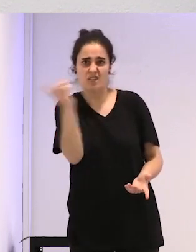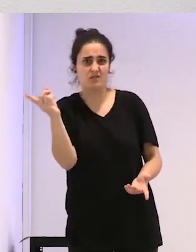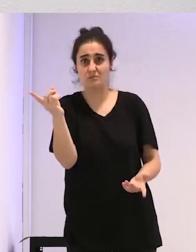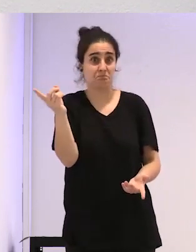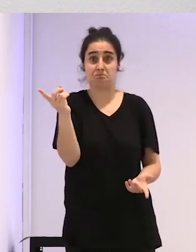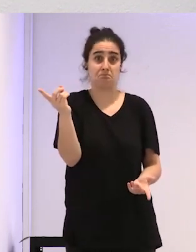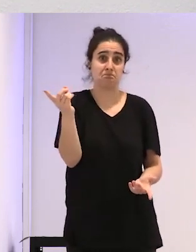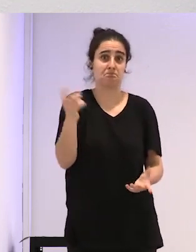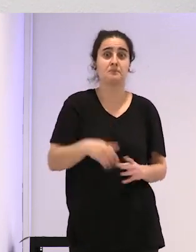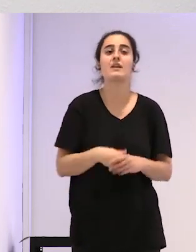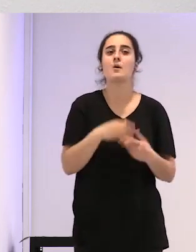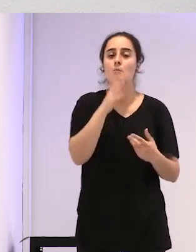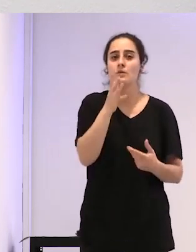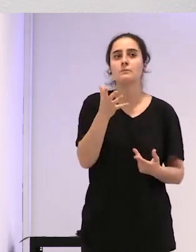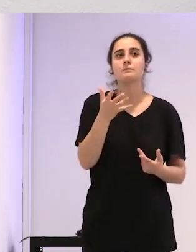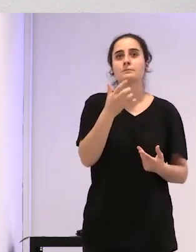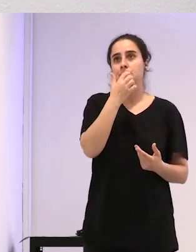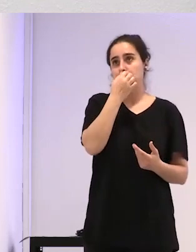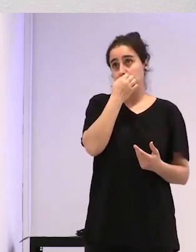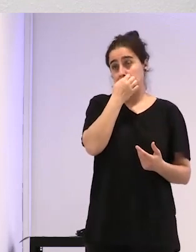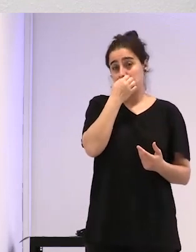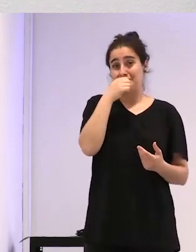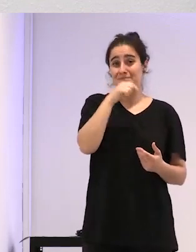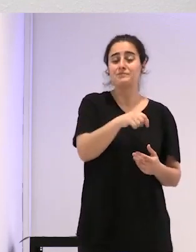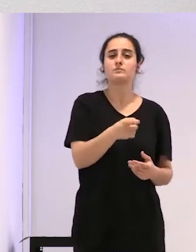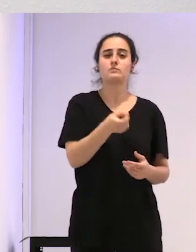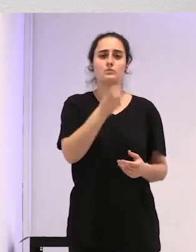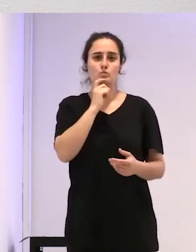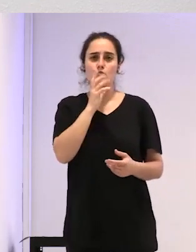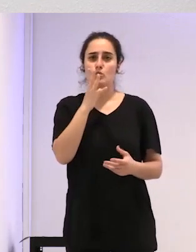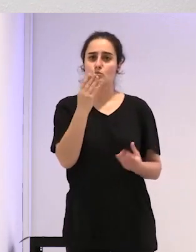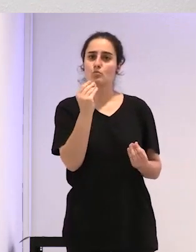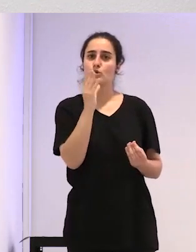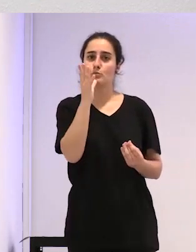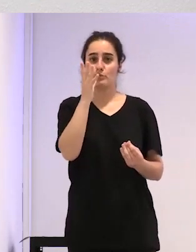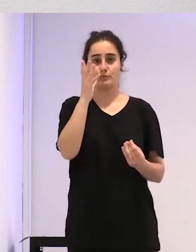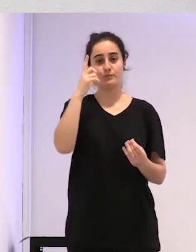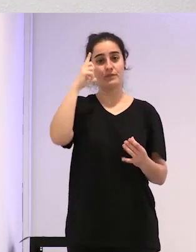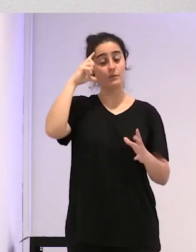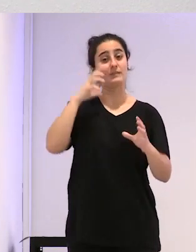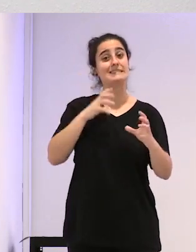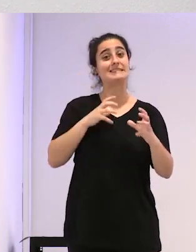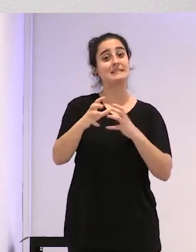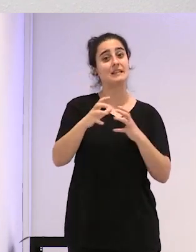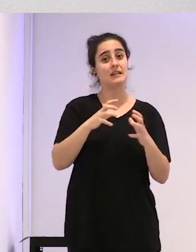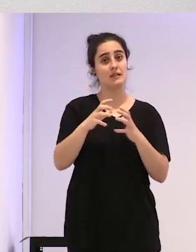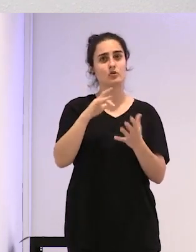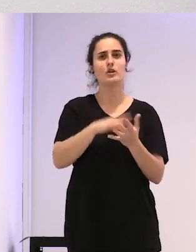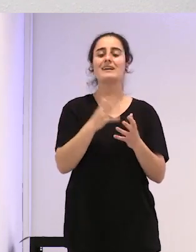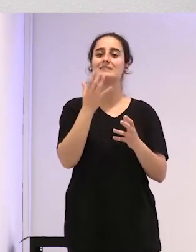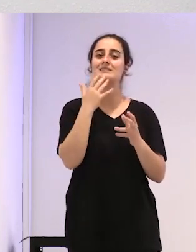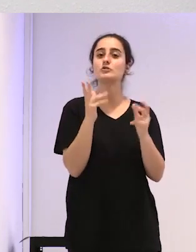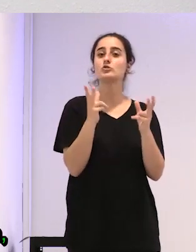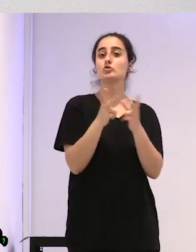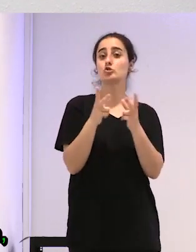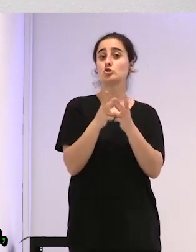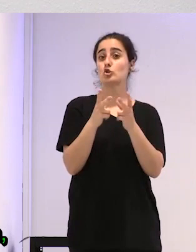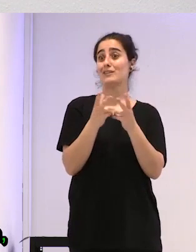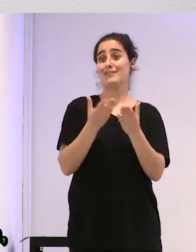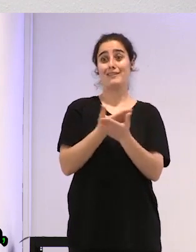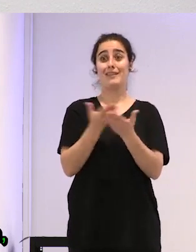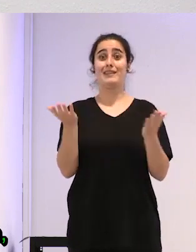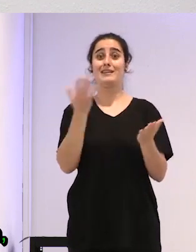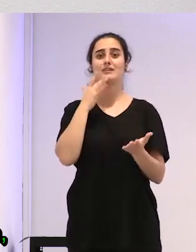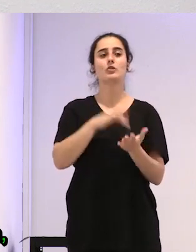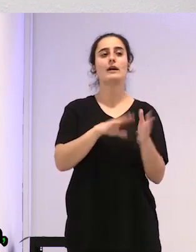Esto se complicó muchísimo porque, bueno, la psiquiatría, de hecho, en la sociedad cuando hay algunos temas que no